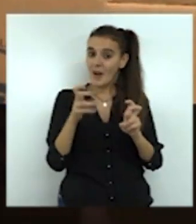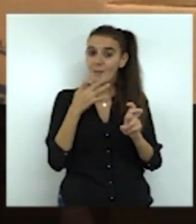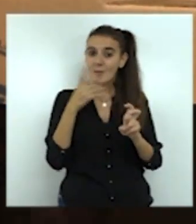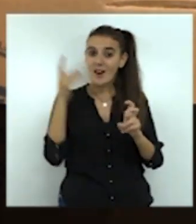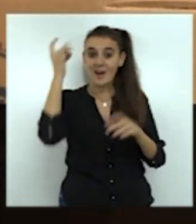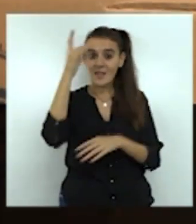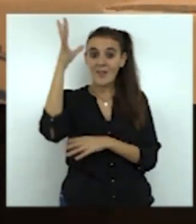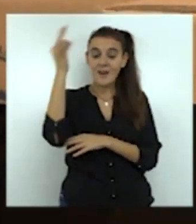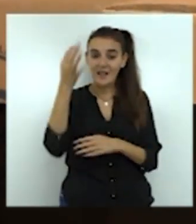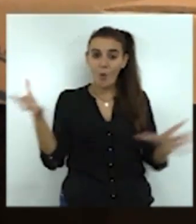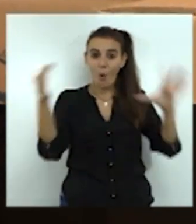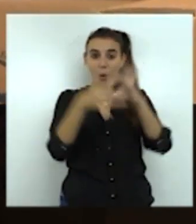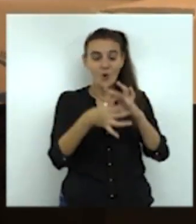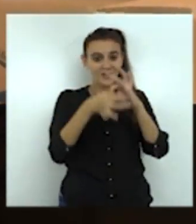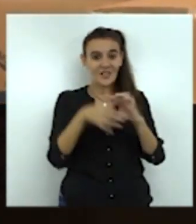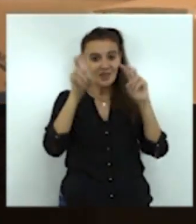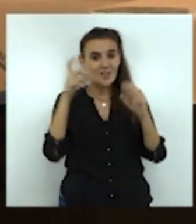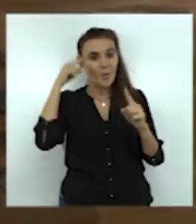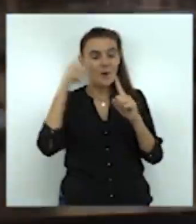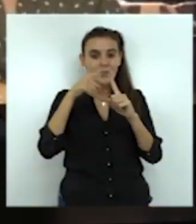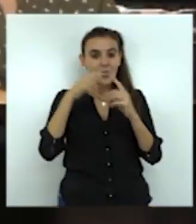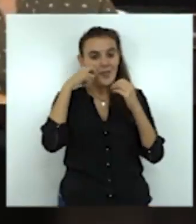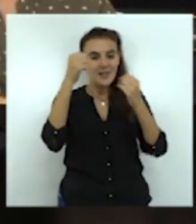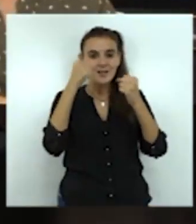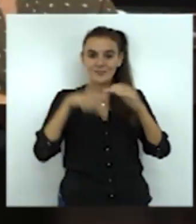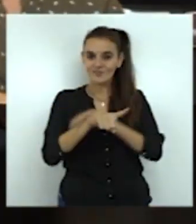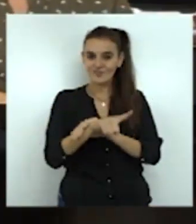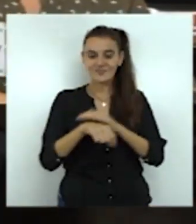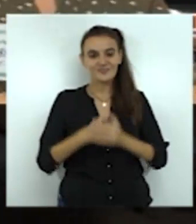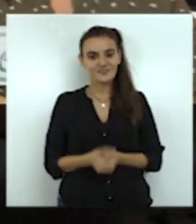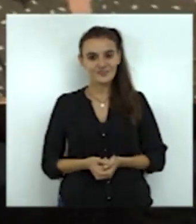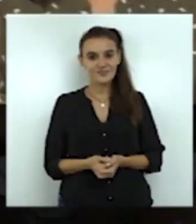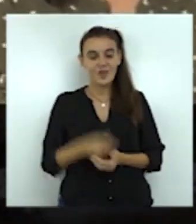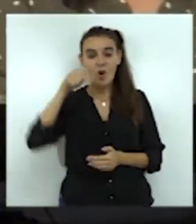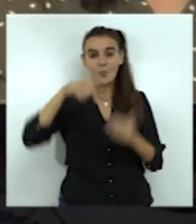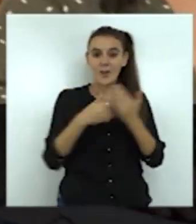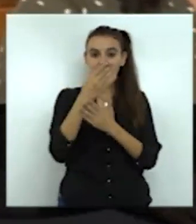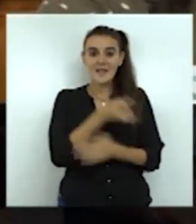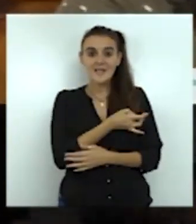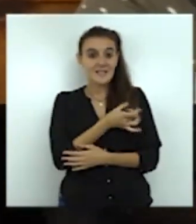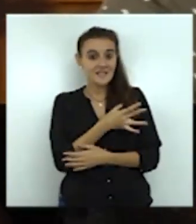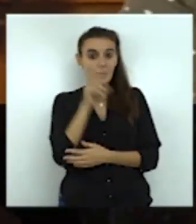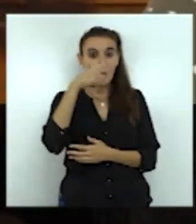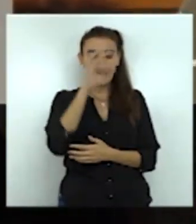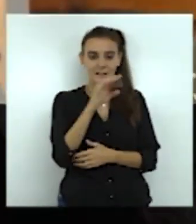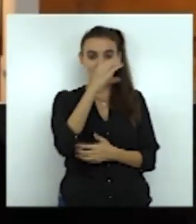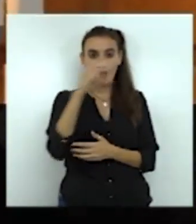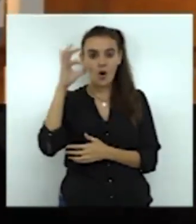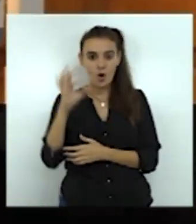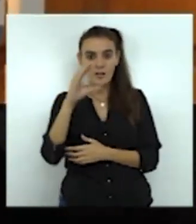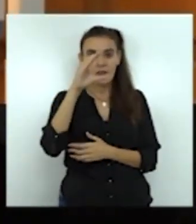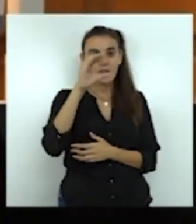con los Objetivos de Desarrollo Sostenible. Esta mañana los sindicatos, UGT, Comisiones y CSIF han